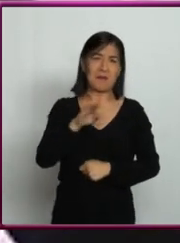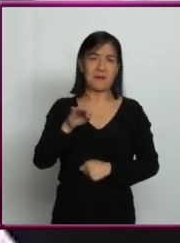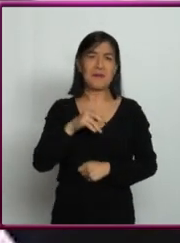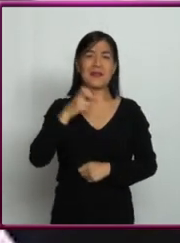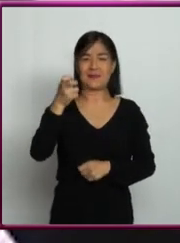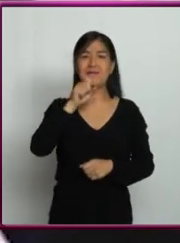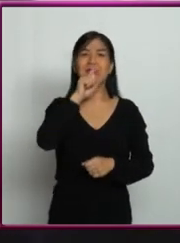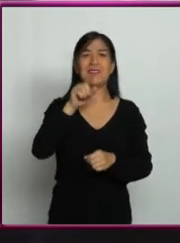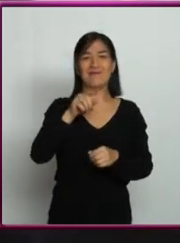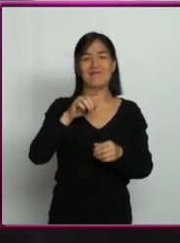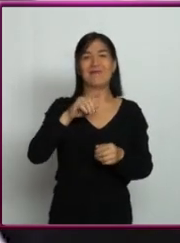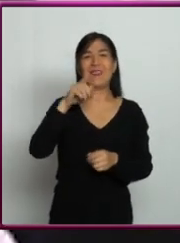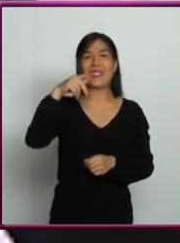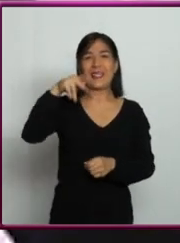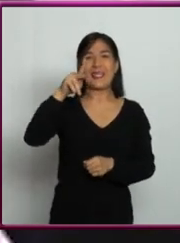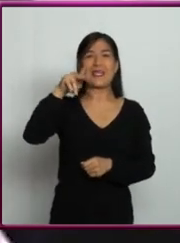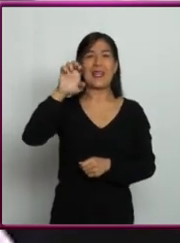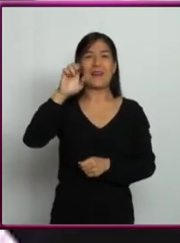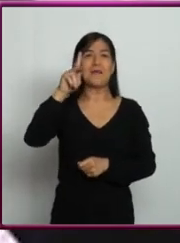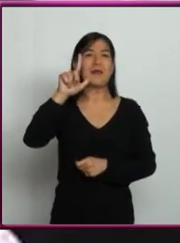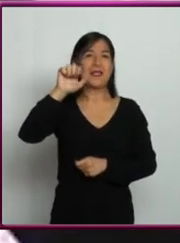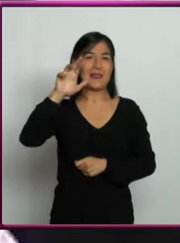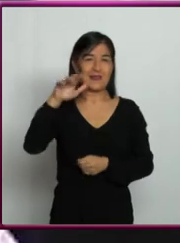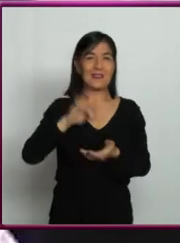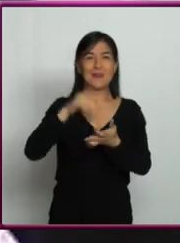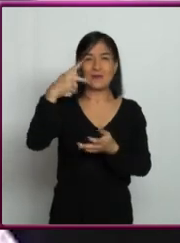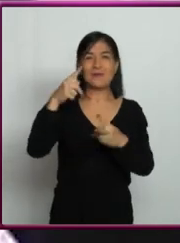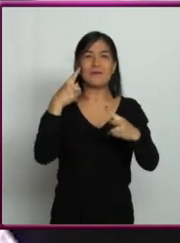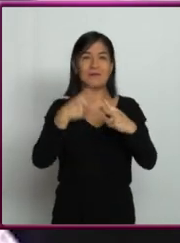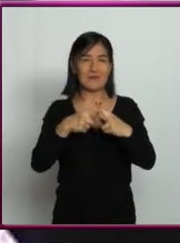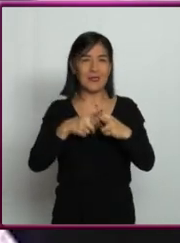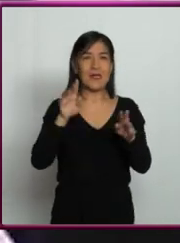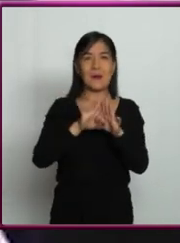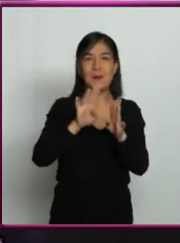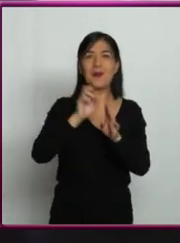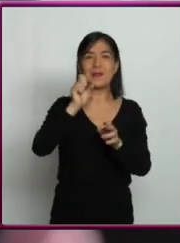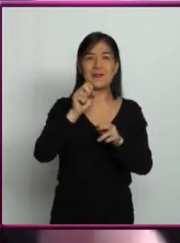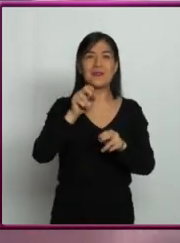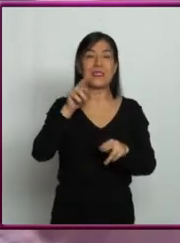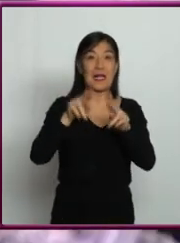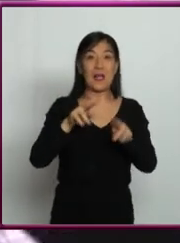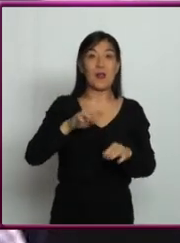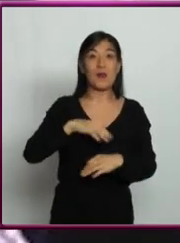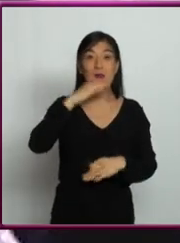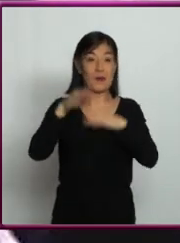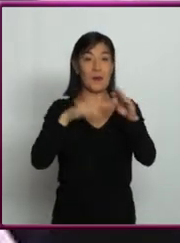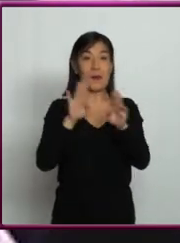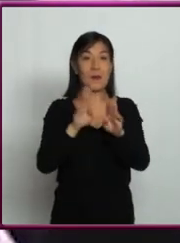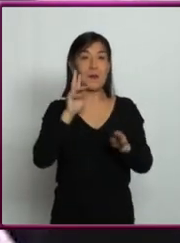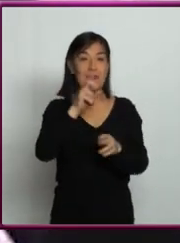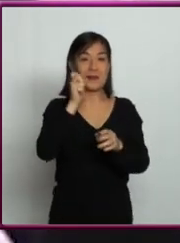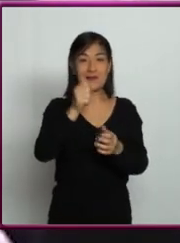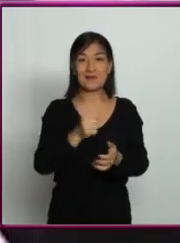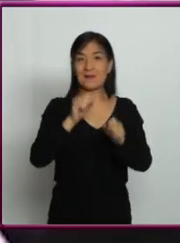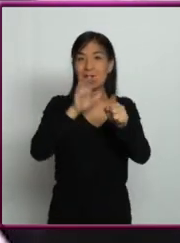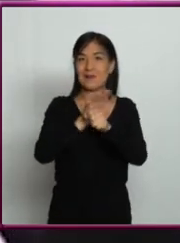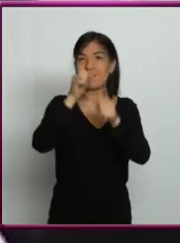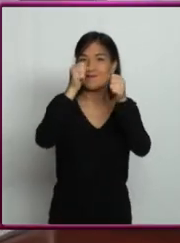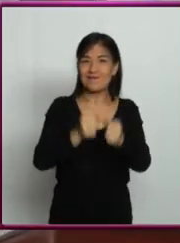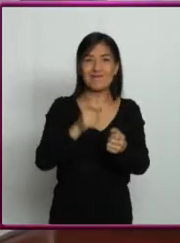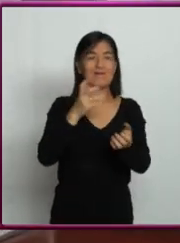leyes de Kepler, Medimos la masa del Sol usando las leyes de Kepler, ¿no? Porque nadie se fue a poner una máscula y pesarlo, ¿no?